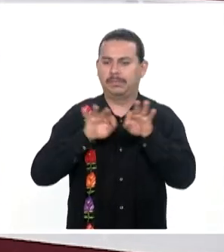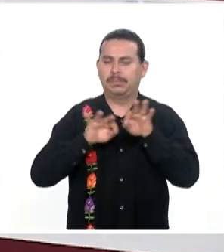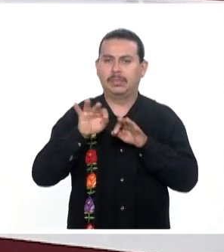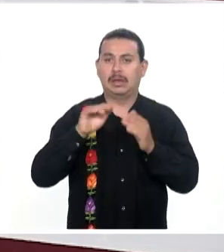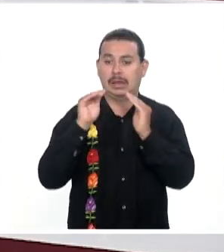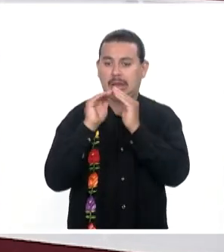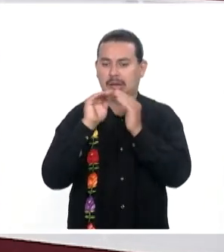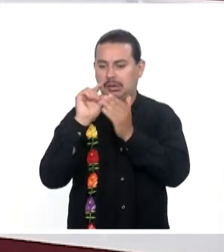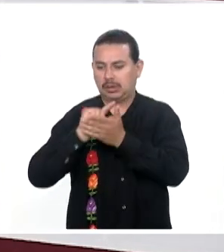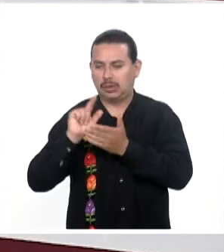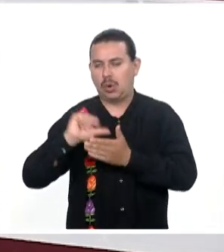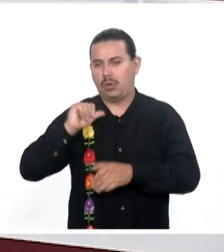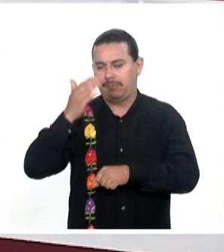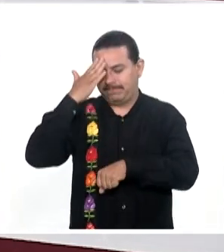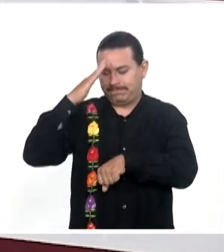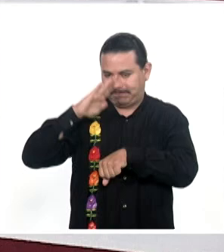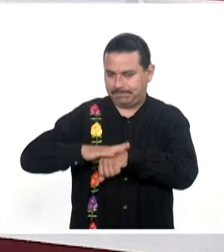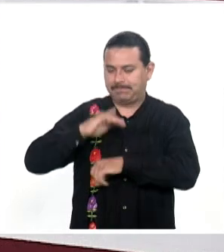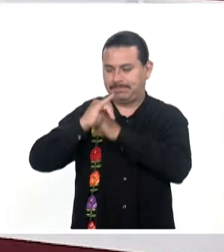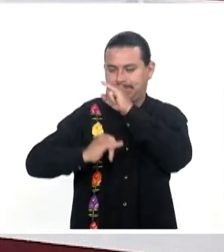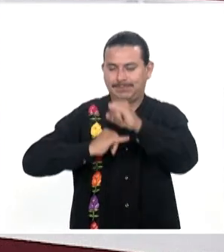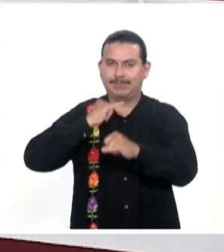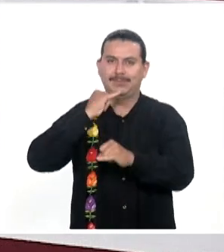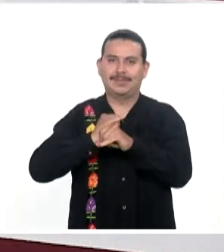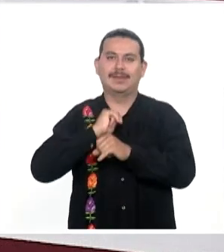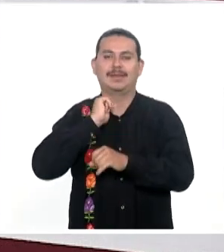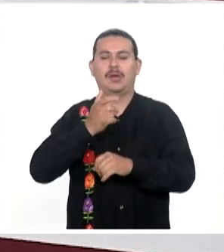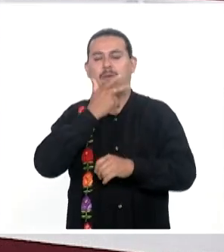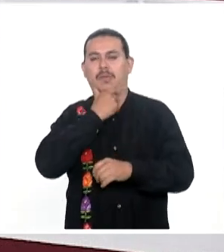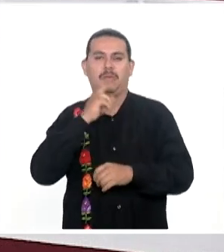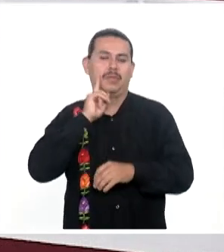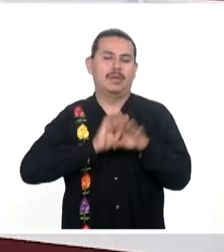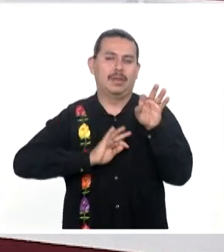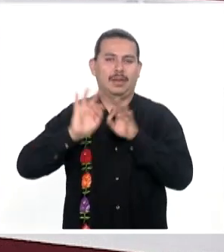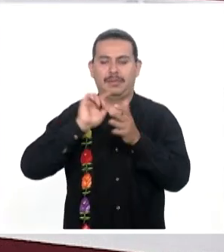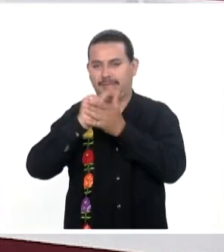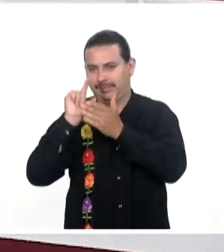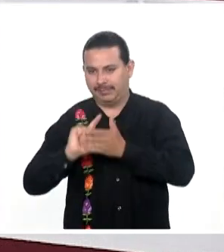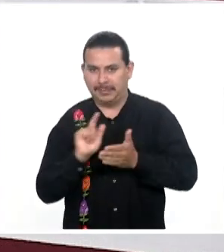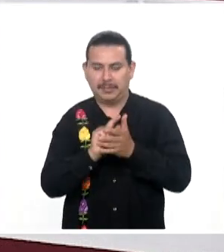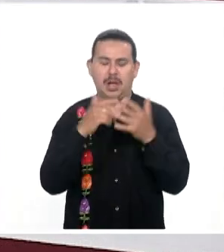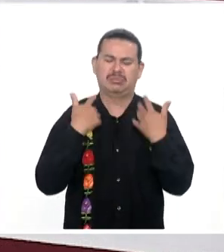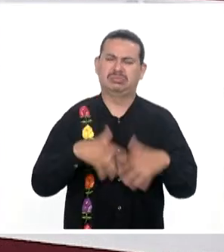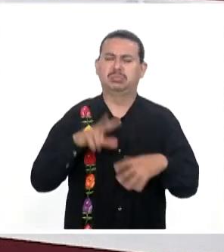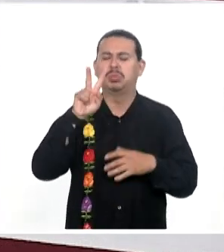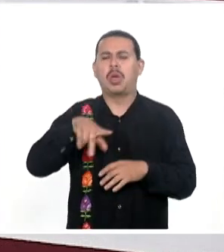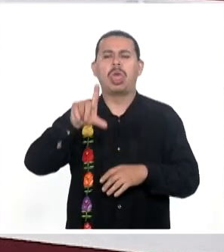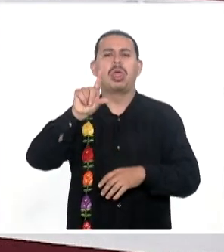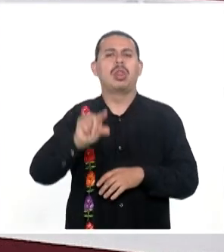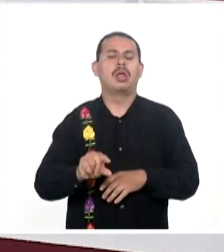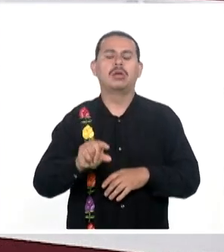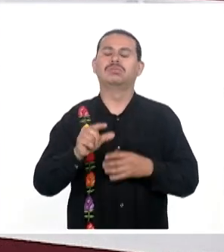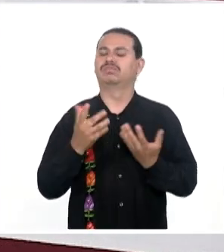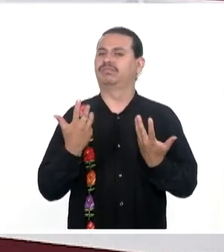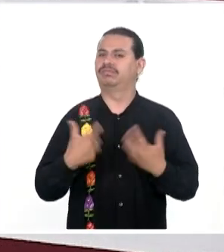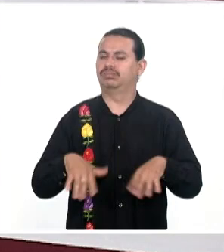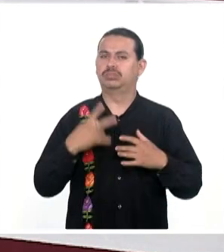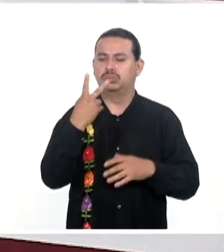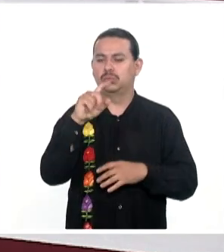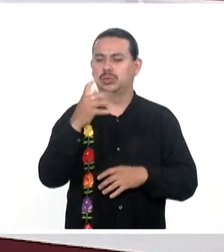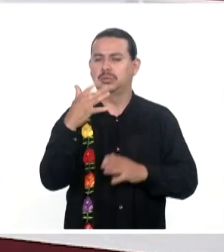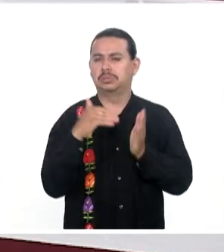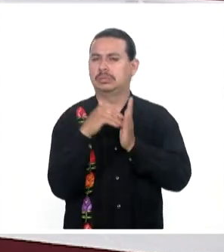del hogar Hoy es el día internacional De esta labor poco Reconocida en derecho, son Más de 2